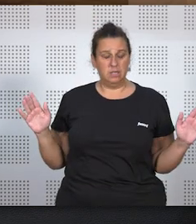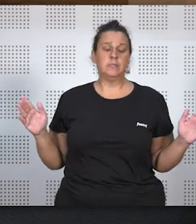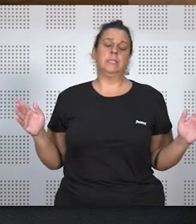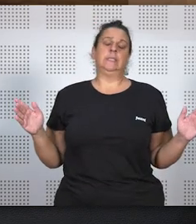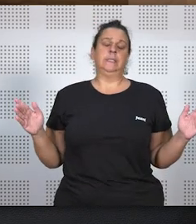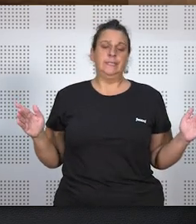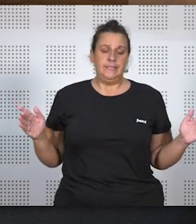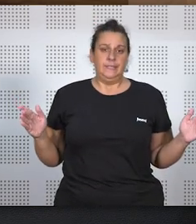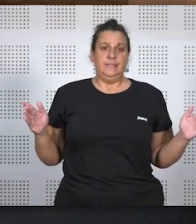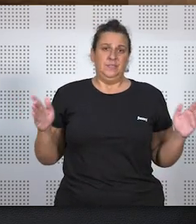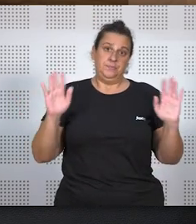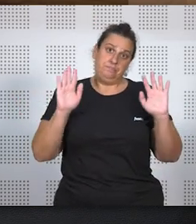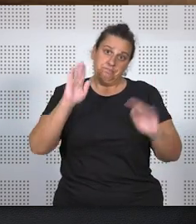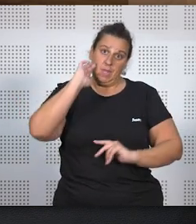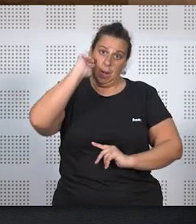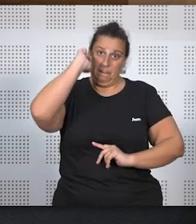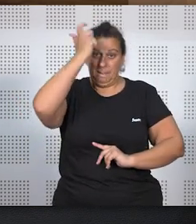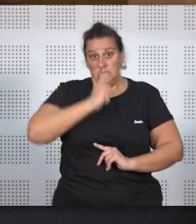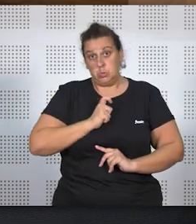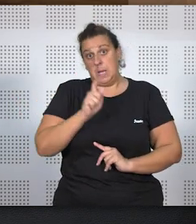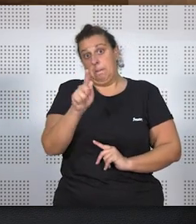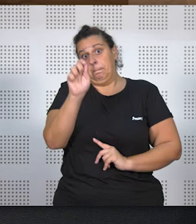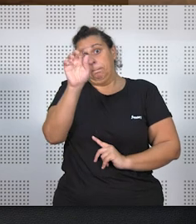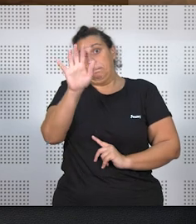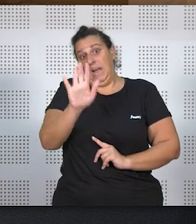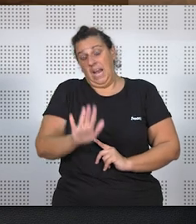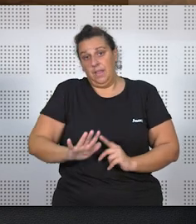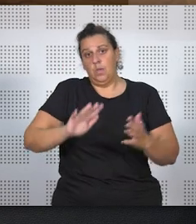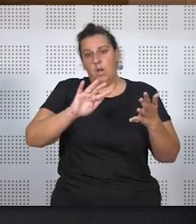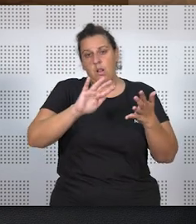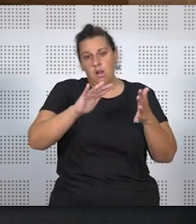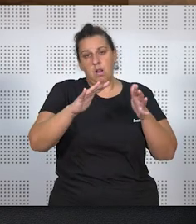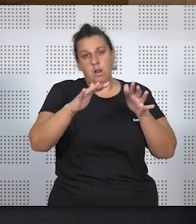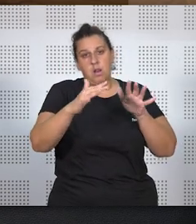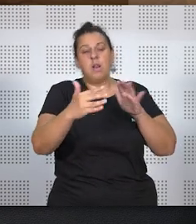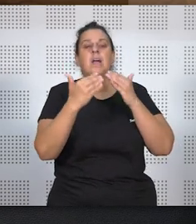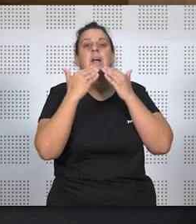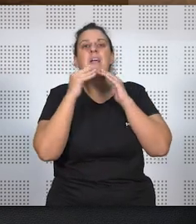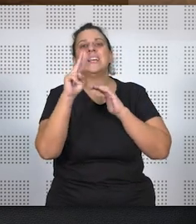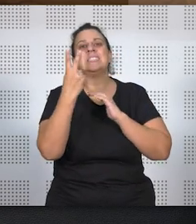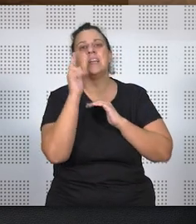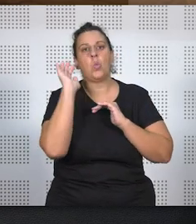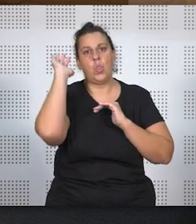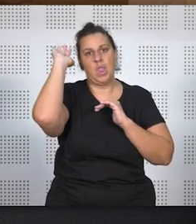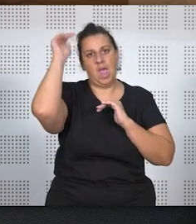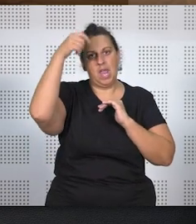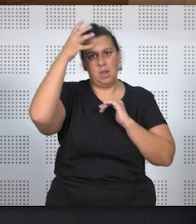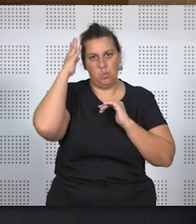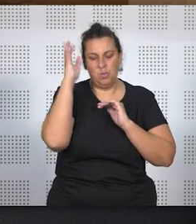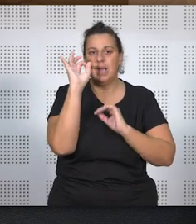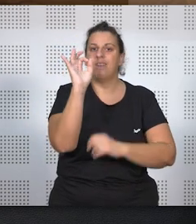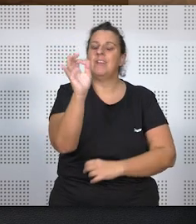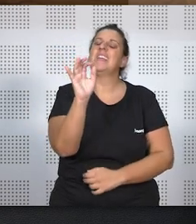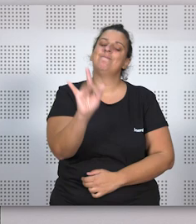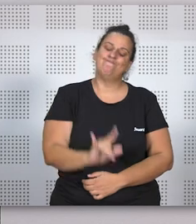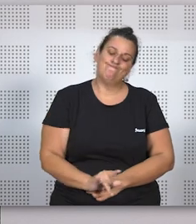Y bueno, menos mal que todo esto parece que empieza a cambiar un poco con la Segunda República. Bueno, mujer, la